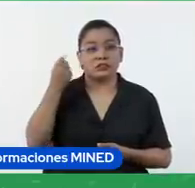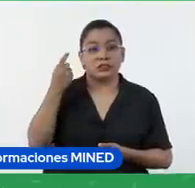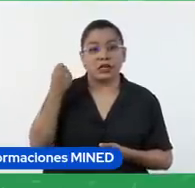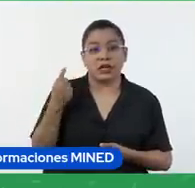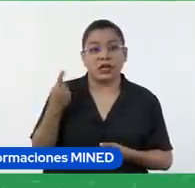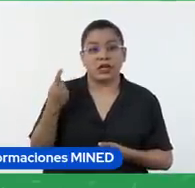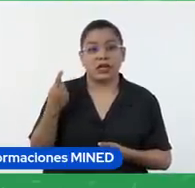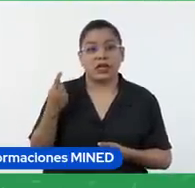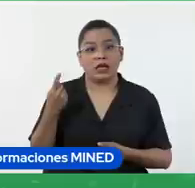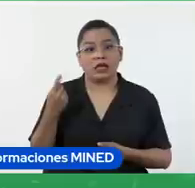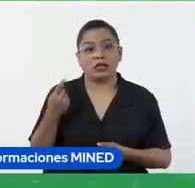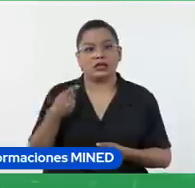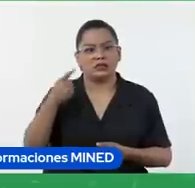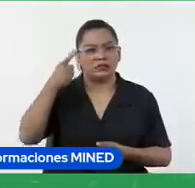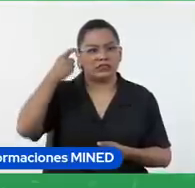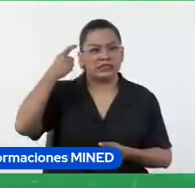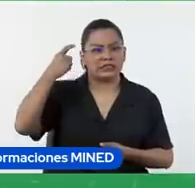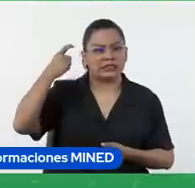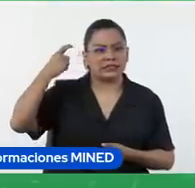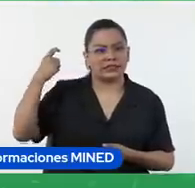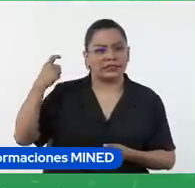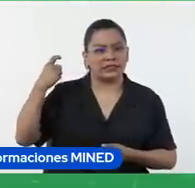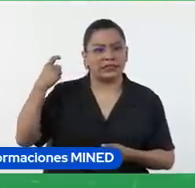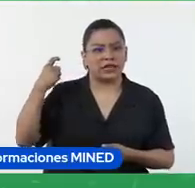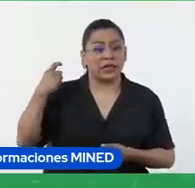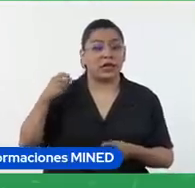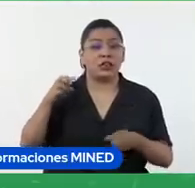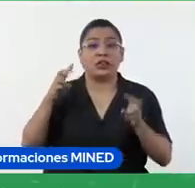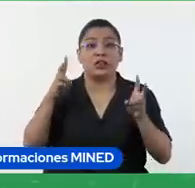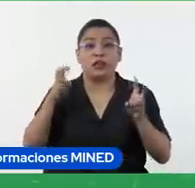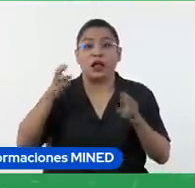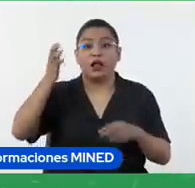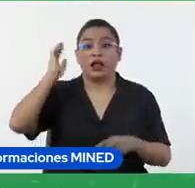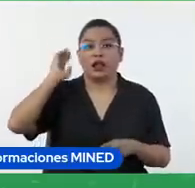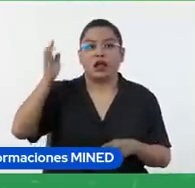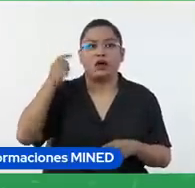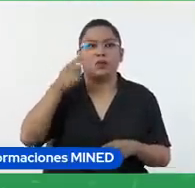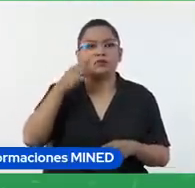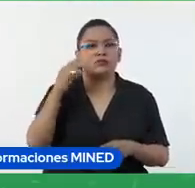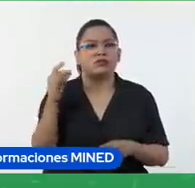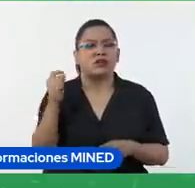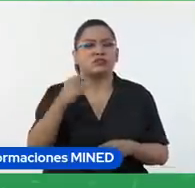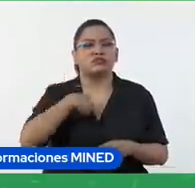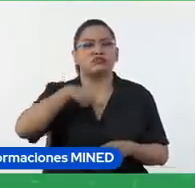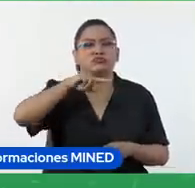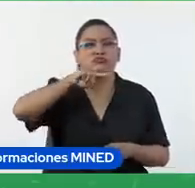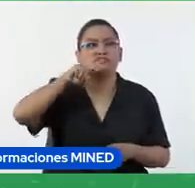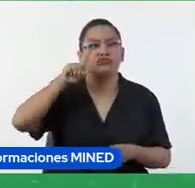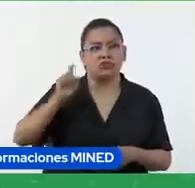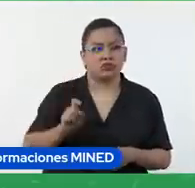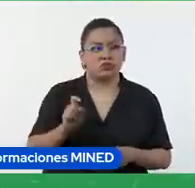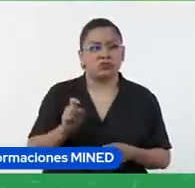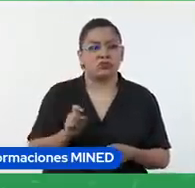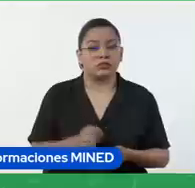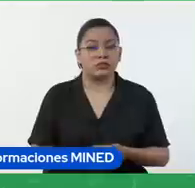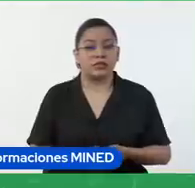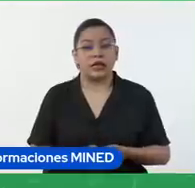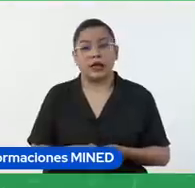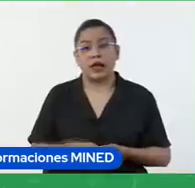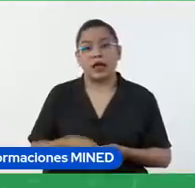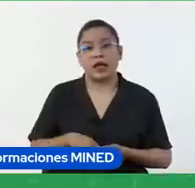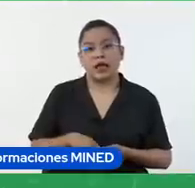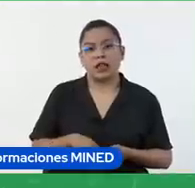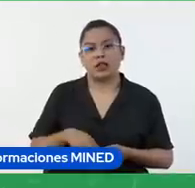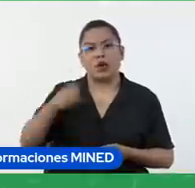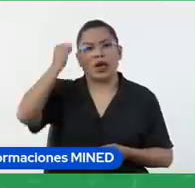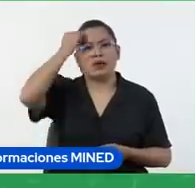si lo recuerdan entonces aquí podría parecer muy simple que yo pregunte qué vanguardia artística aprendimos en clases si